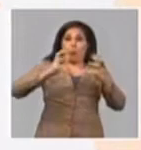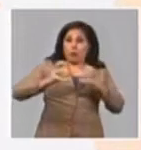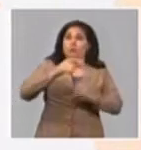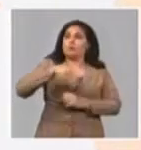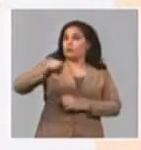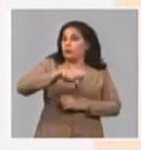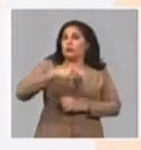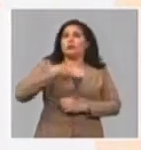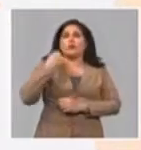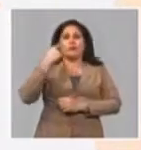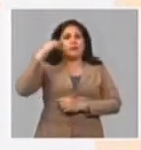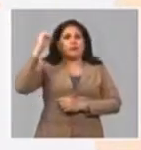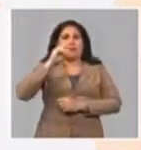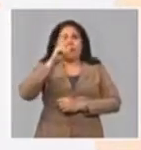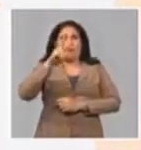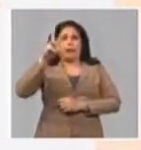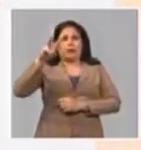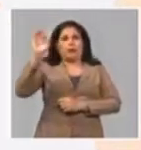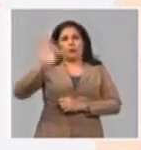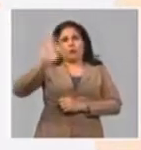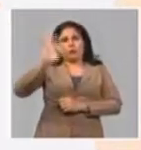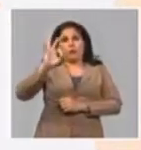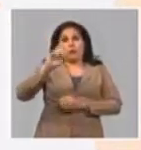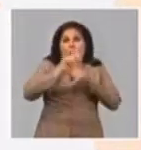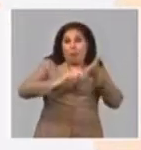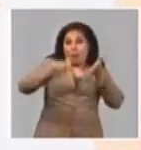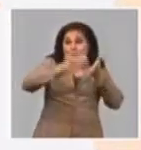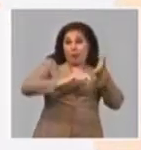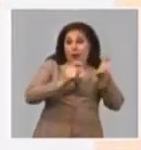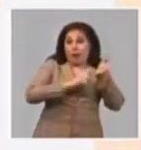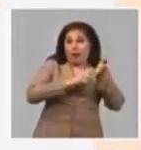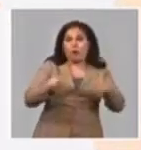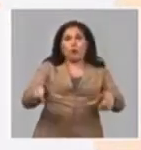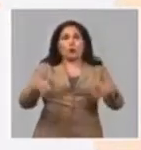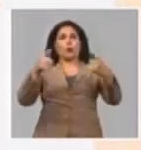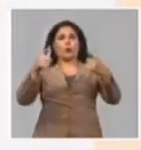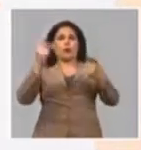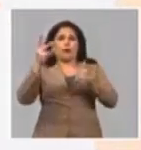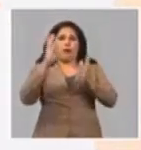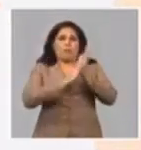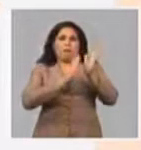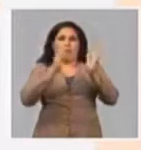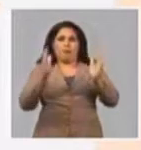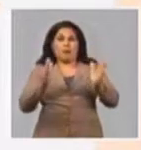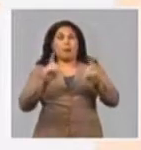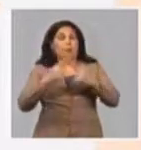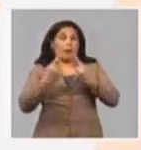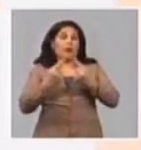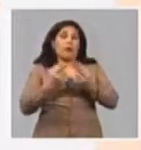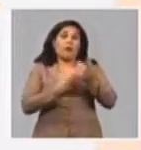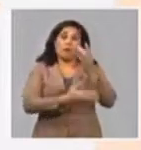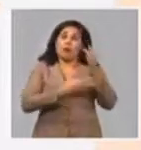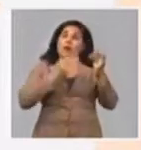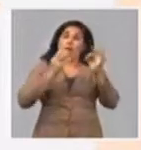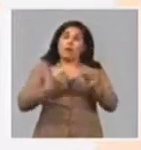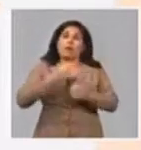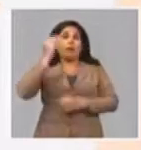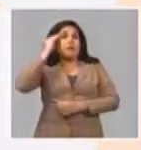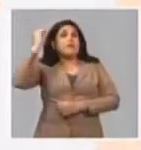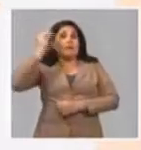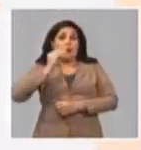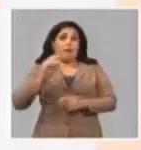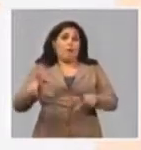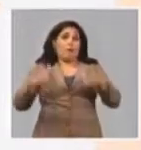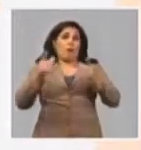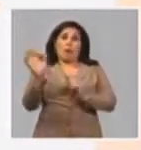eso nos pone a un 23% entonces del cumplimiento del primer trimestre, que aunque realmente sabemos que no